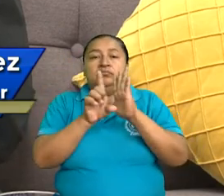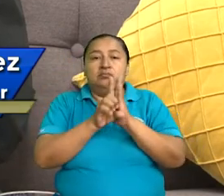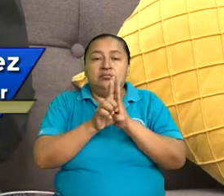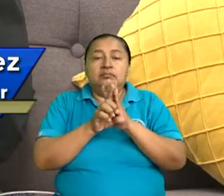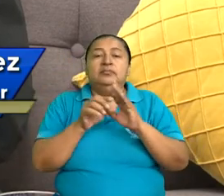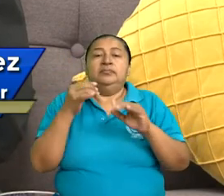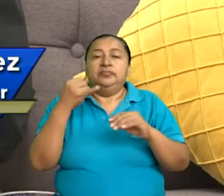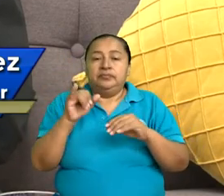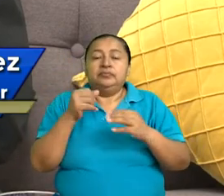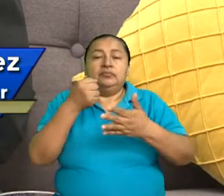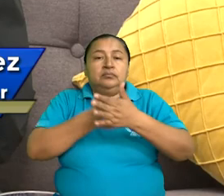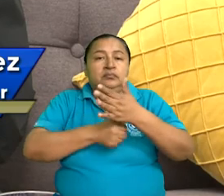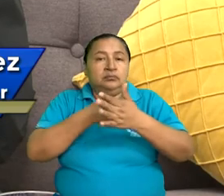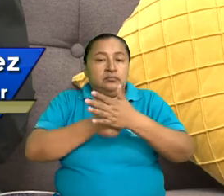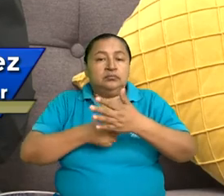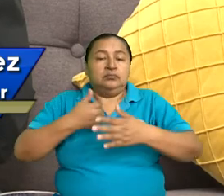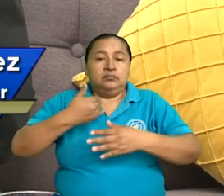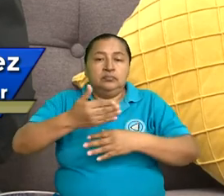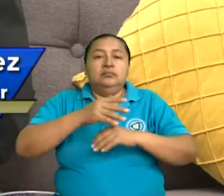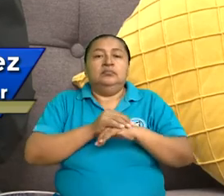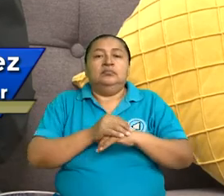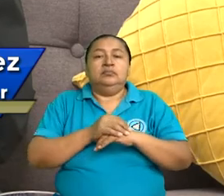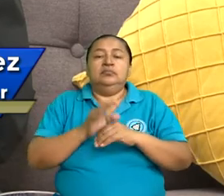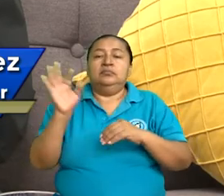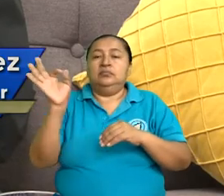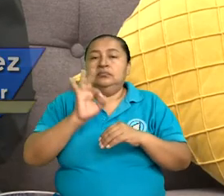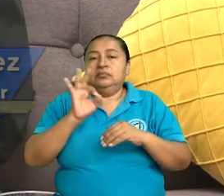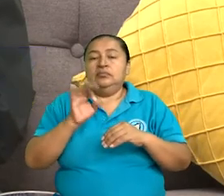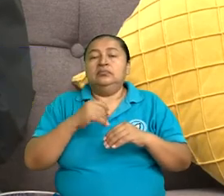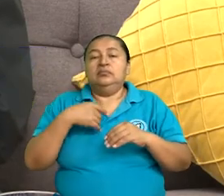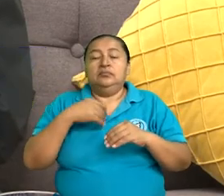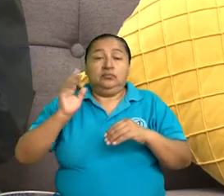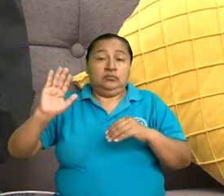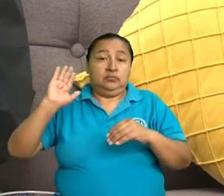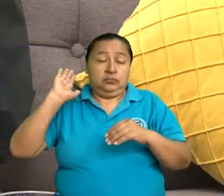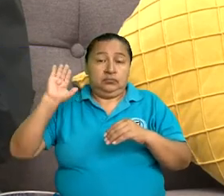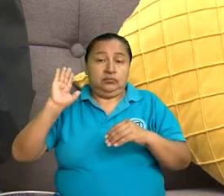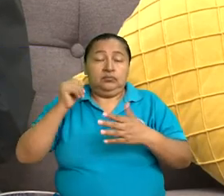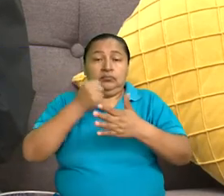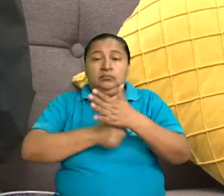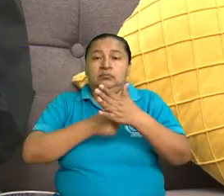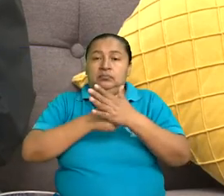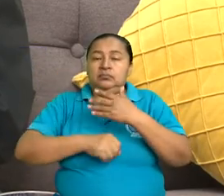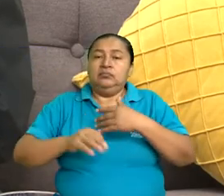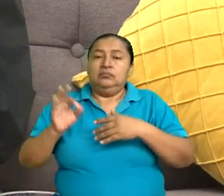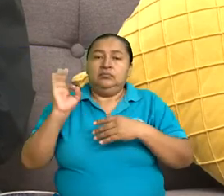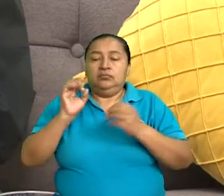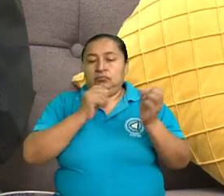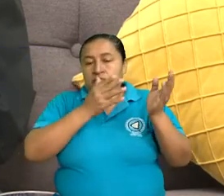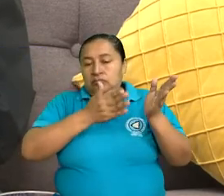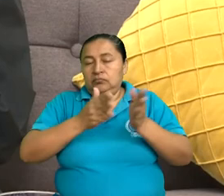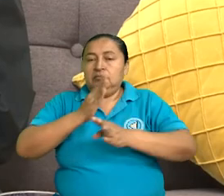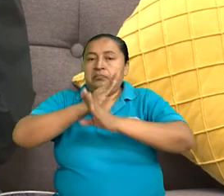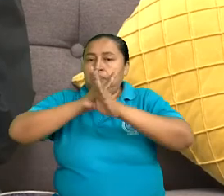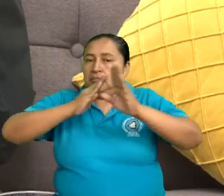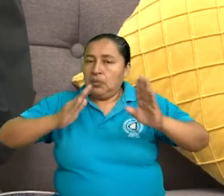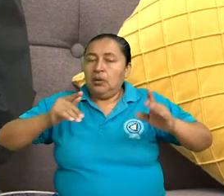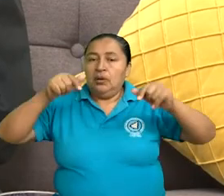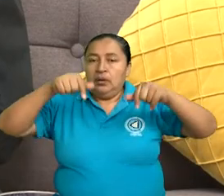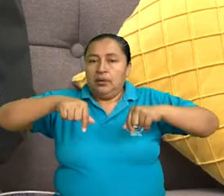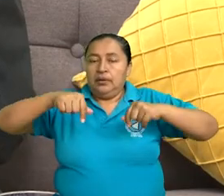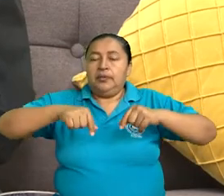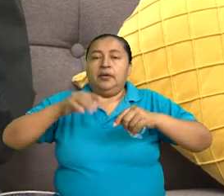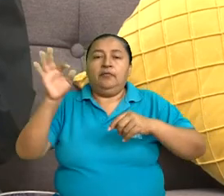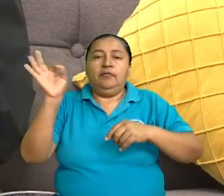defender de forma cívica, defender pacíficamente este